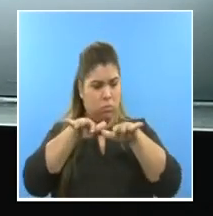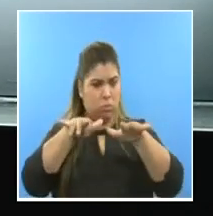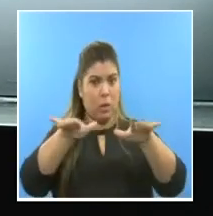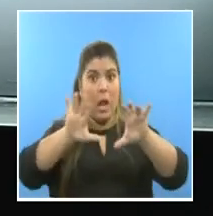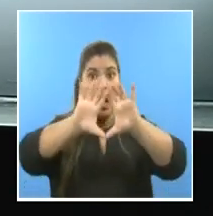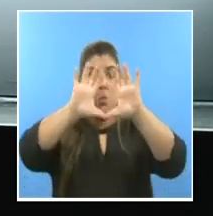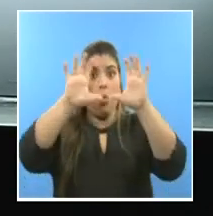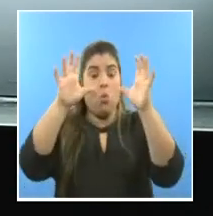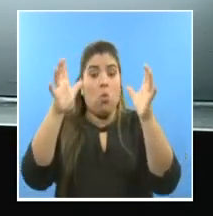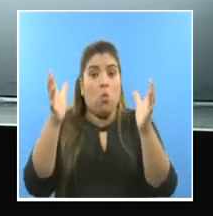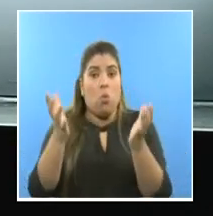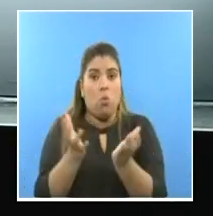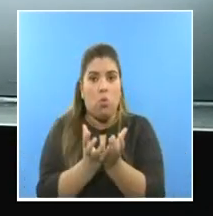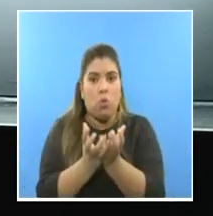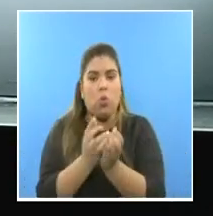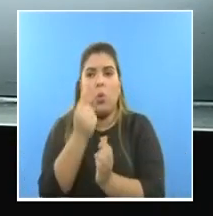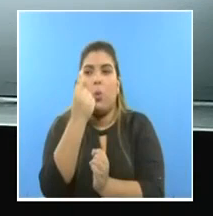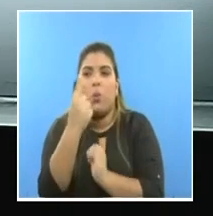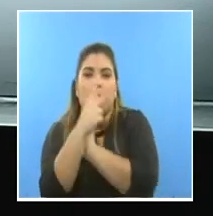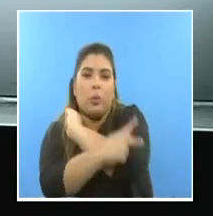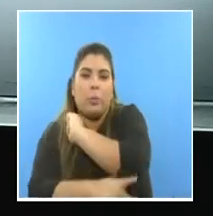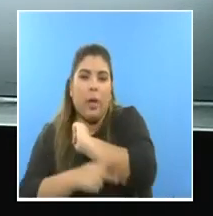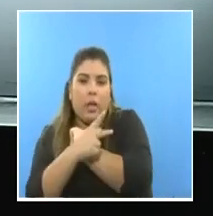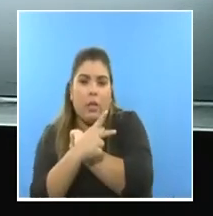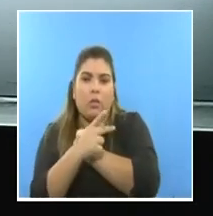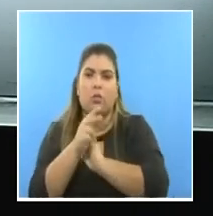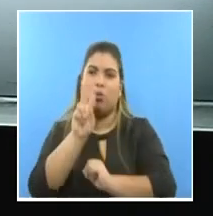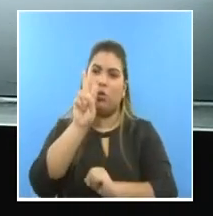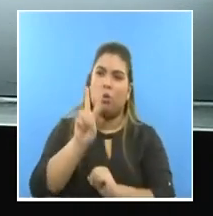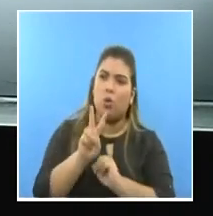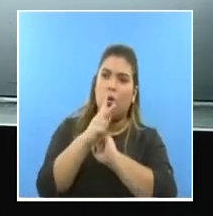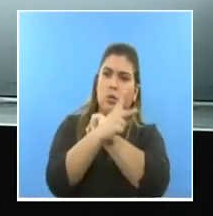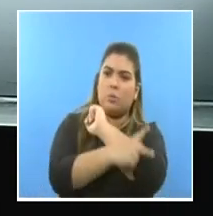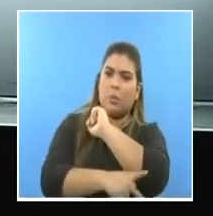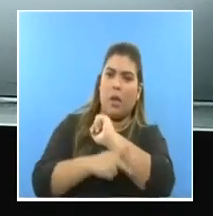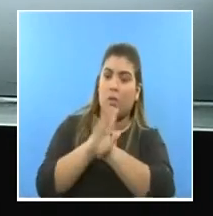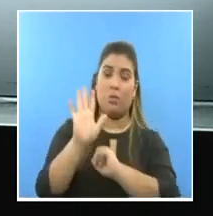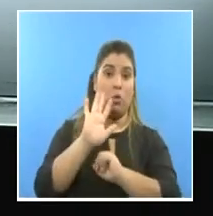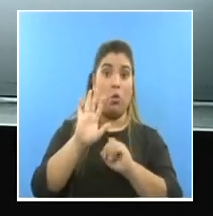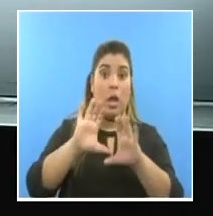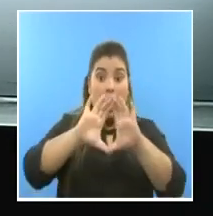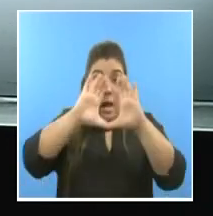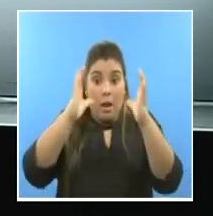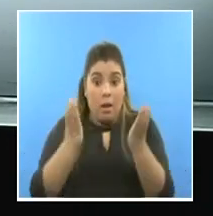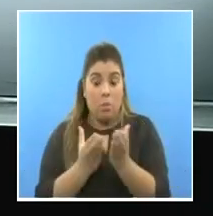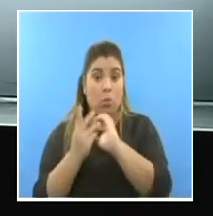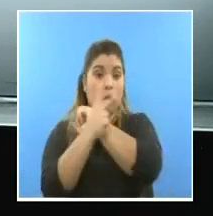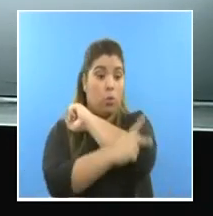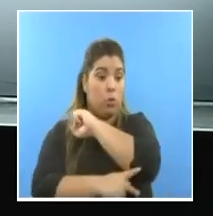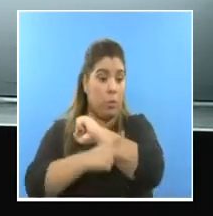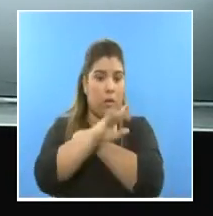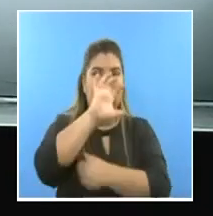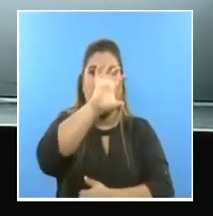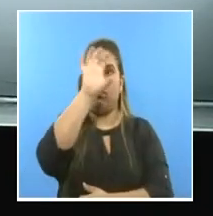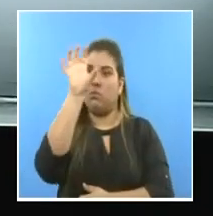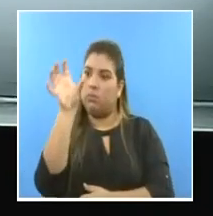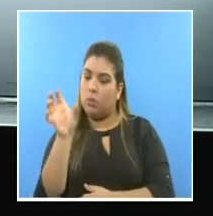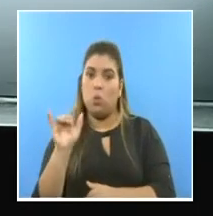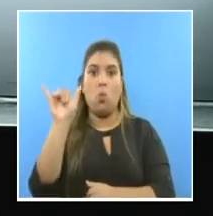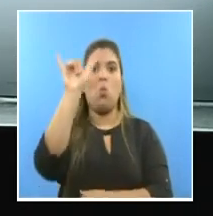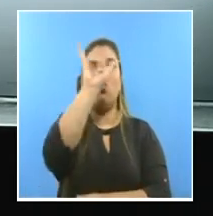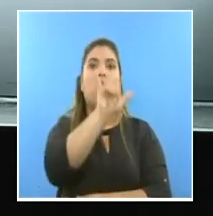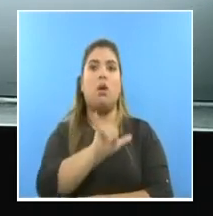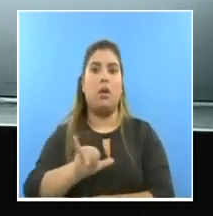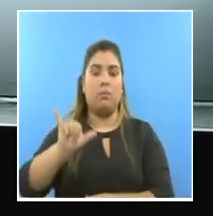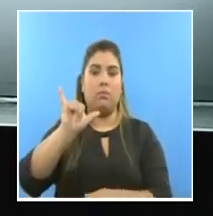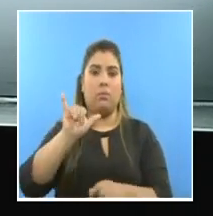extraña para todos nosotros y pensamos que quizás es al principio, pensamos que era